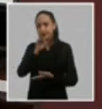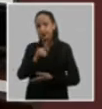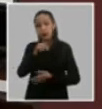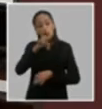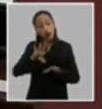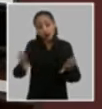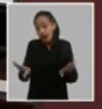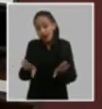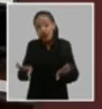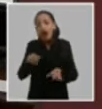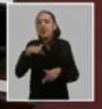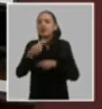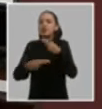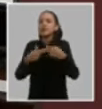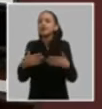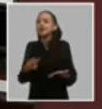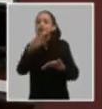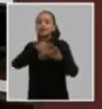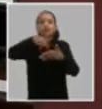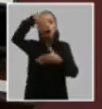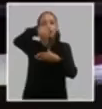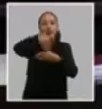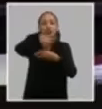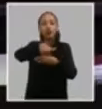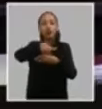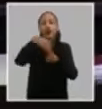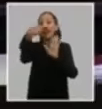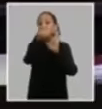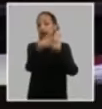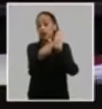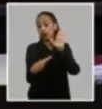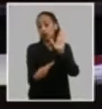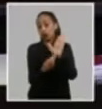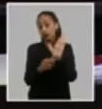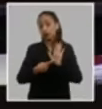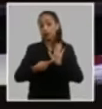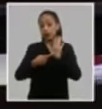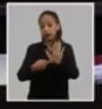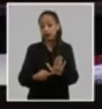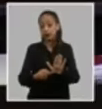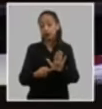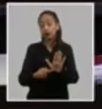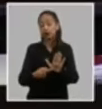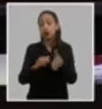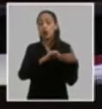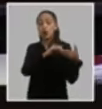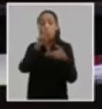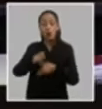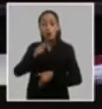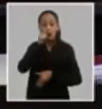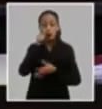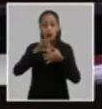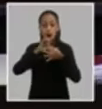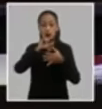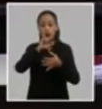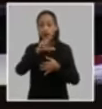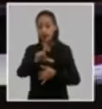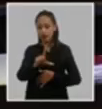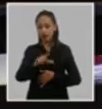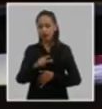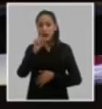a votación el proyecto de resolución presentado por el compañero Gil los que estén de acuerdo